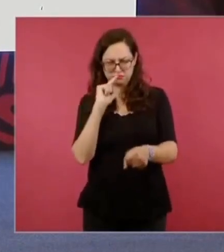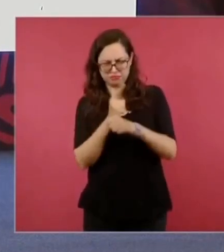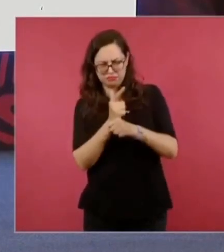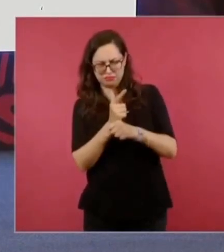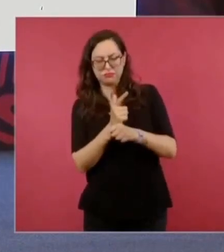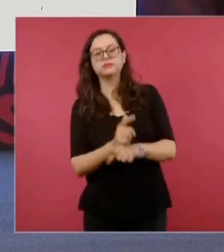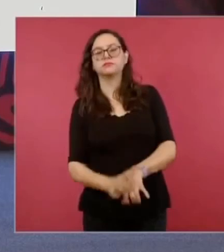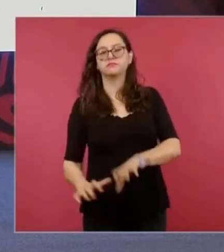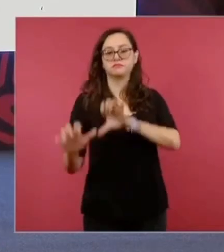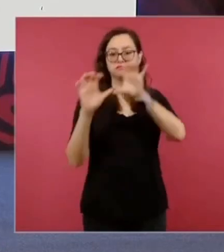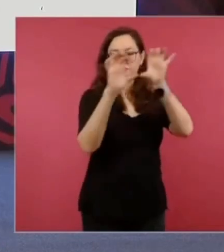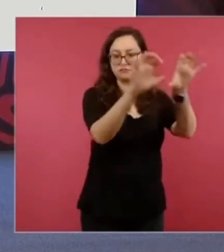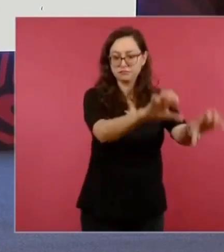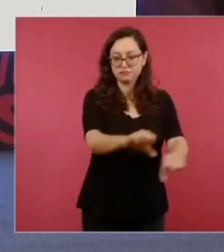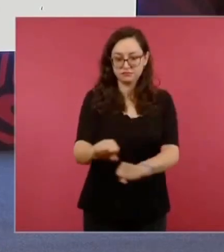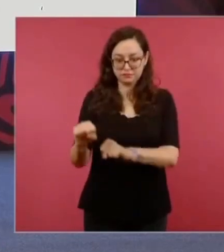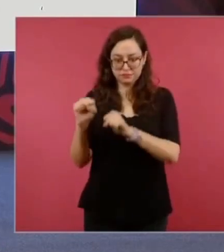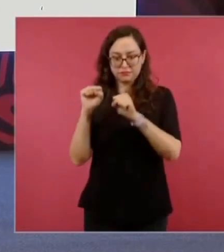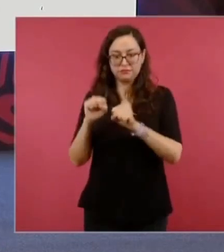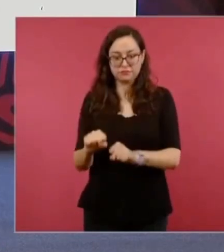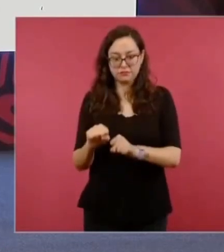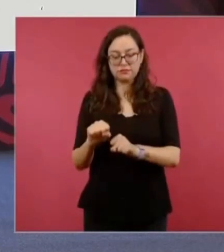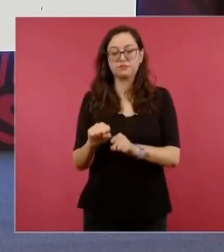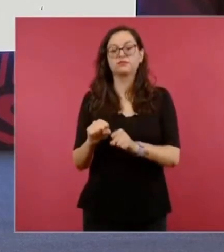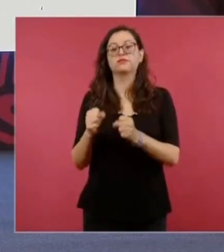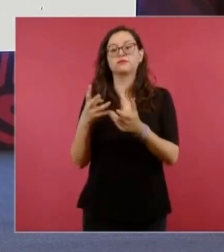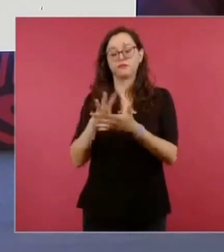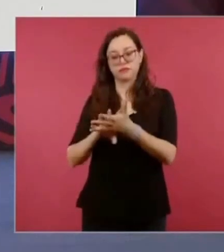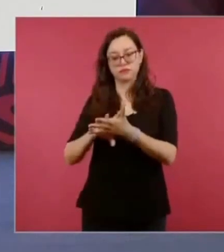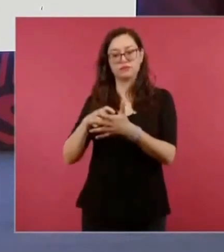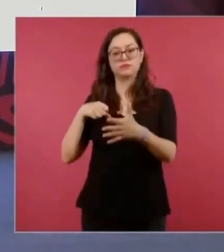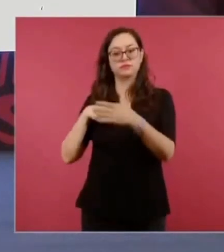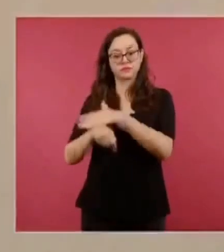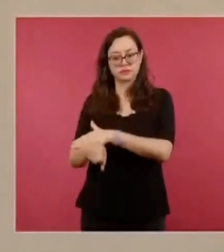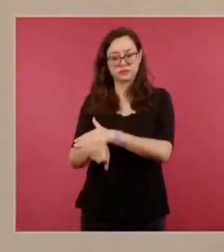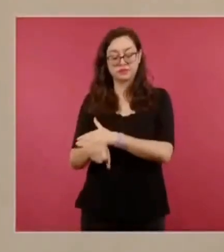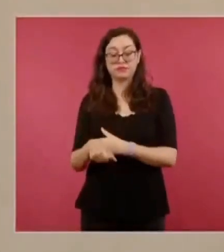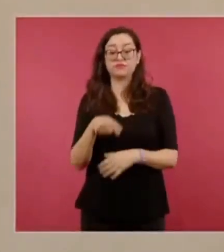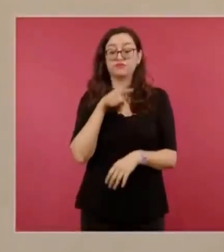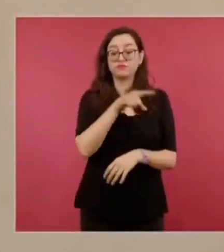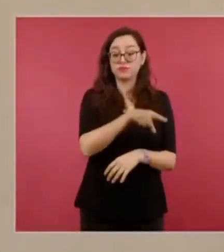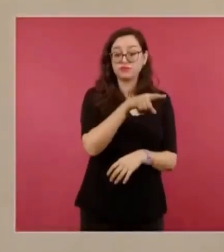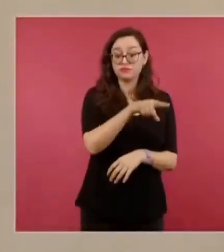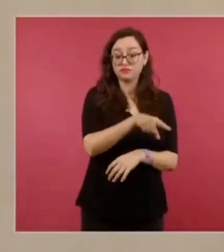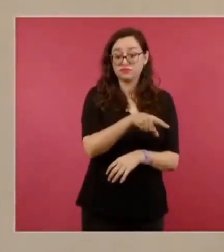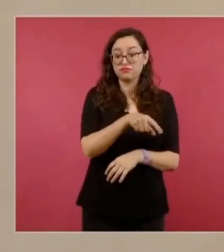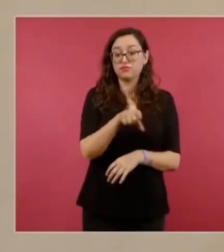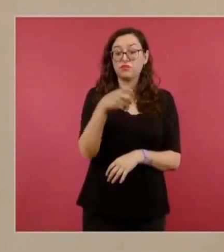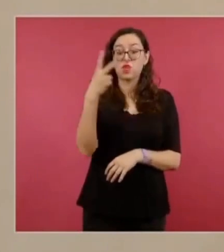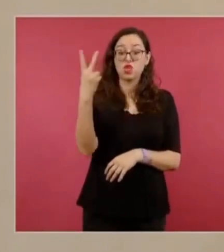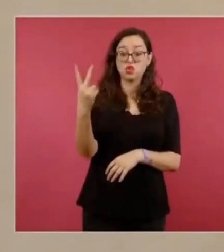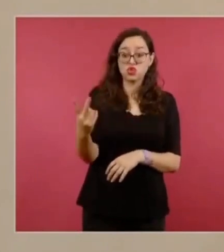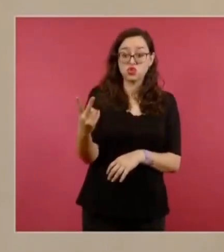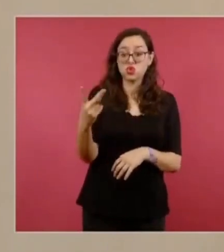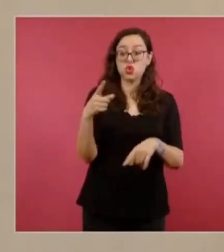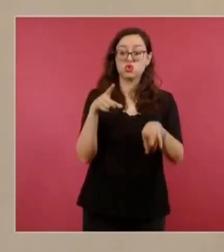aprehensión por el delito de desaparición cometida por particulares en agravio de dos hermanos australianos,